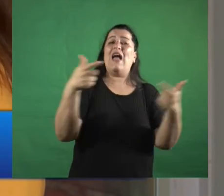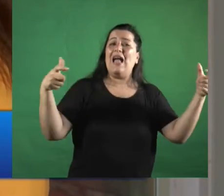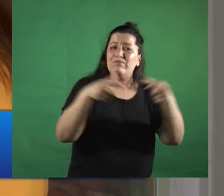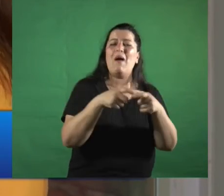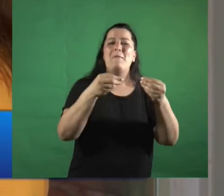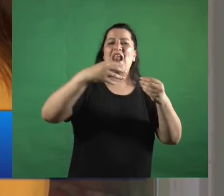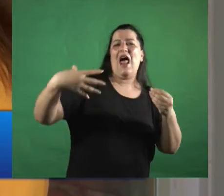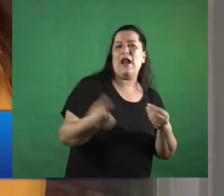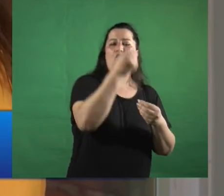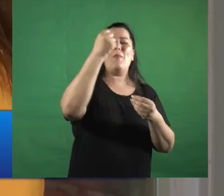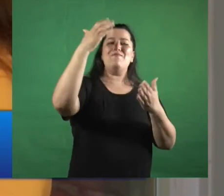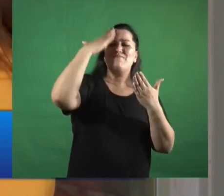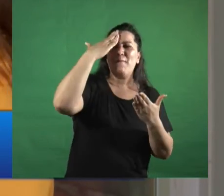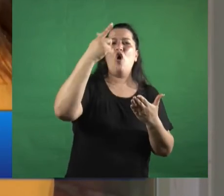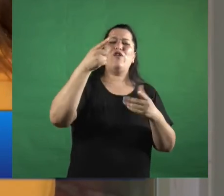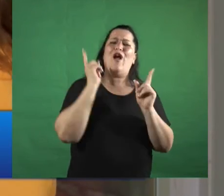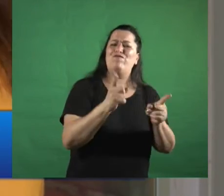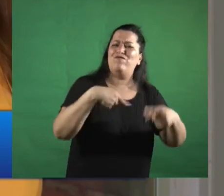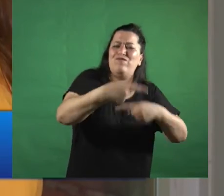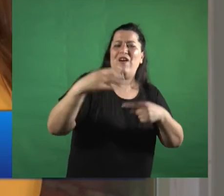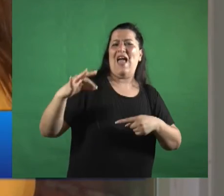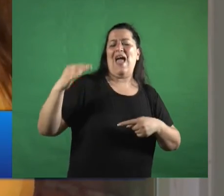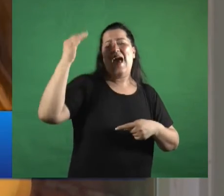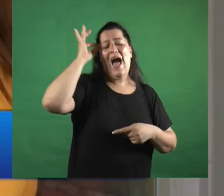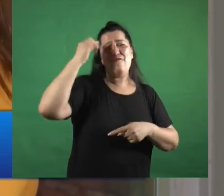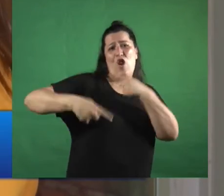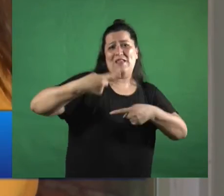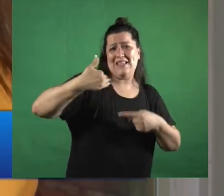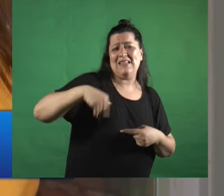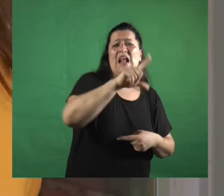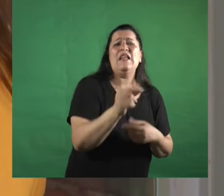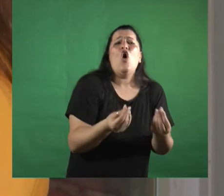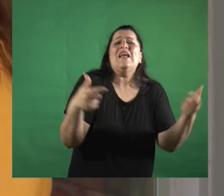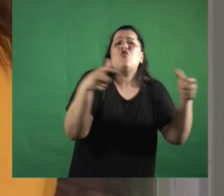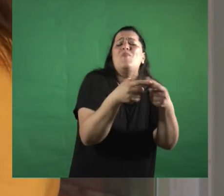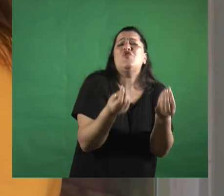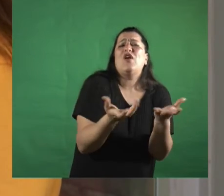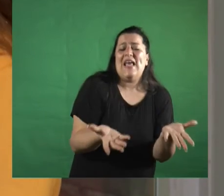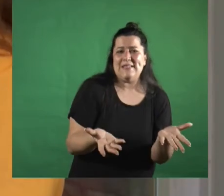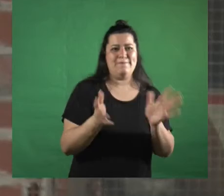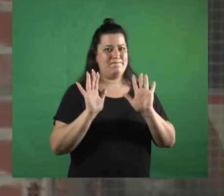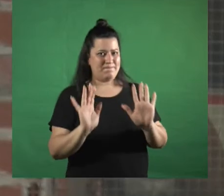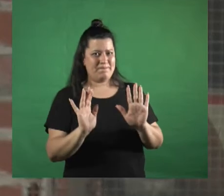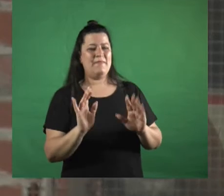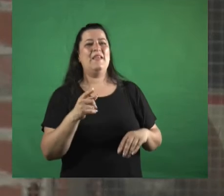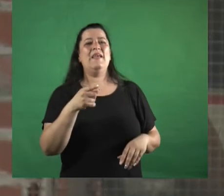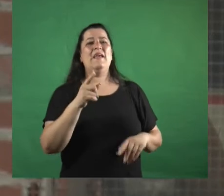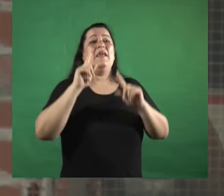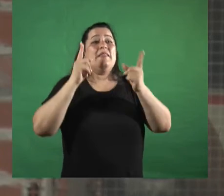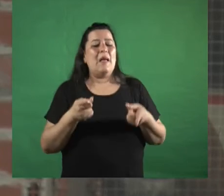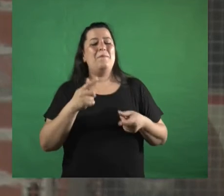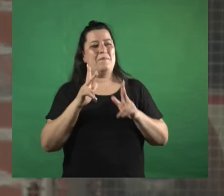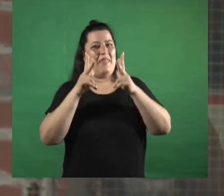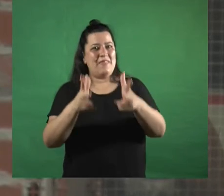recuperación de la memoria histórica de los afrodescendientes argentinos ¿qué es eso? bien antes de decir lo siguiente que claro